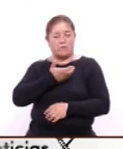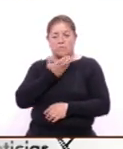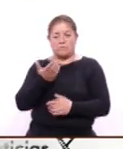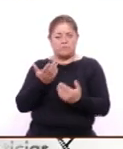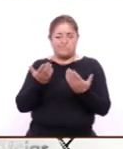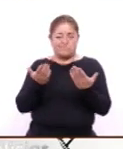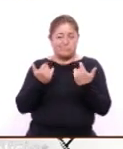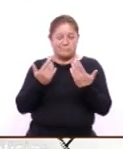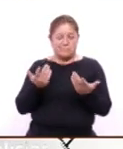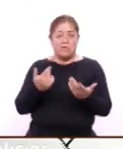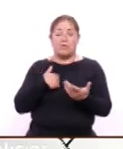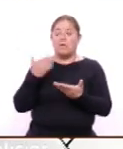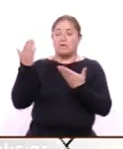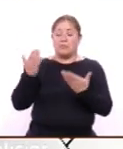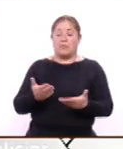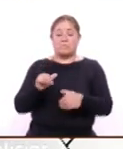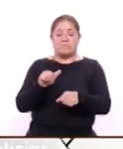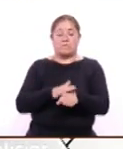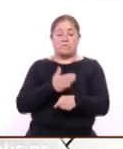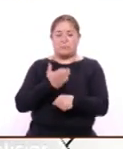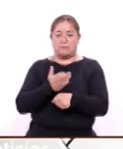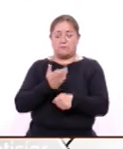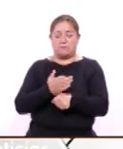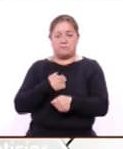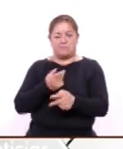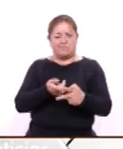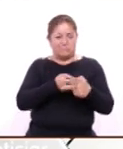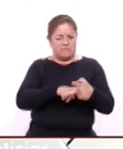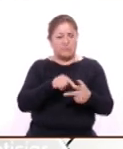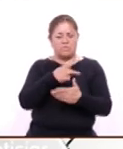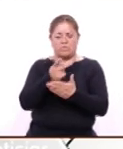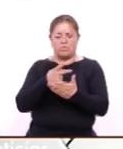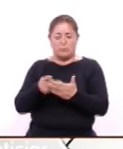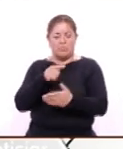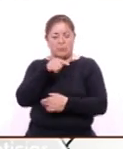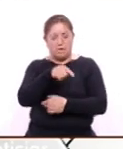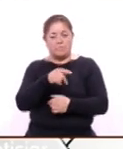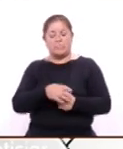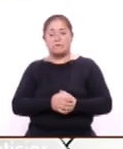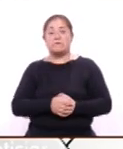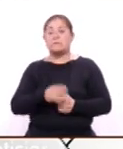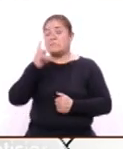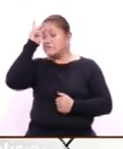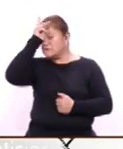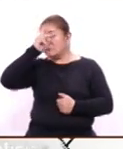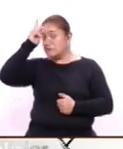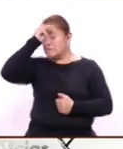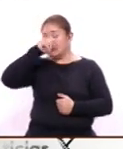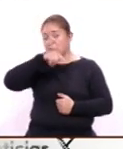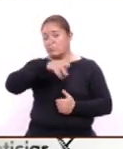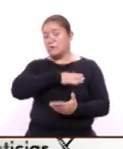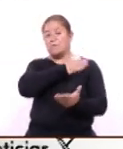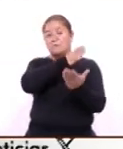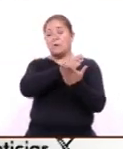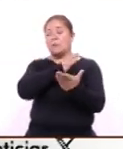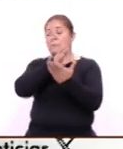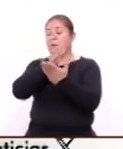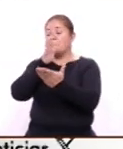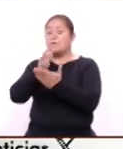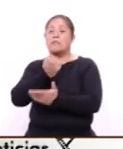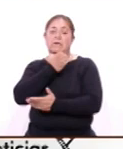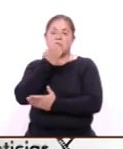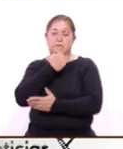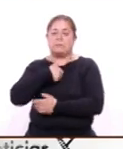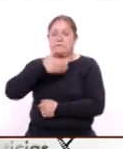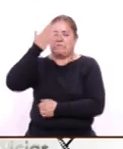De hecho, desde que llegamos a esta administración, empezamos con un programa en donde los psicólogos acudían a las escuelas porque